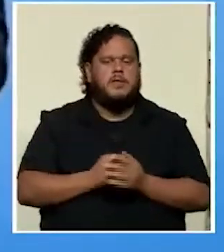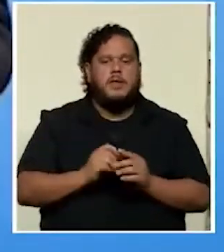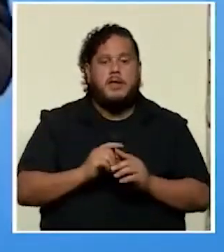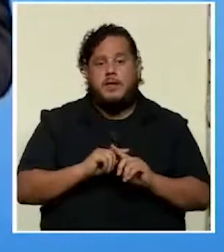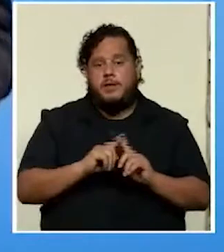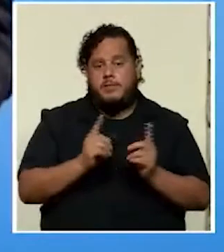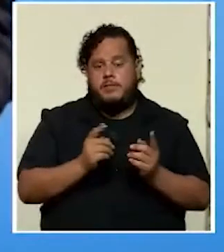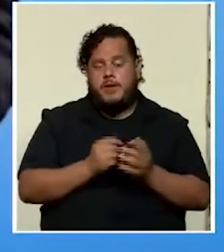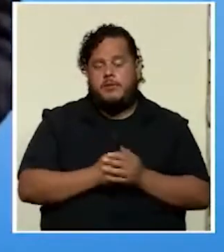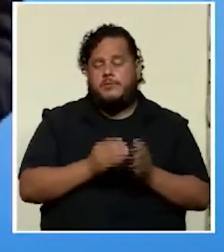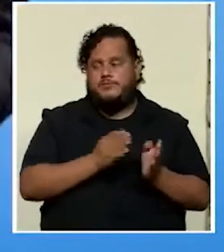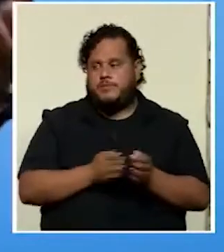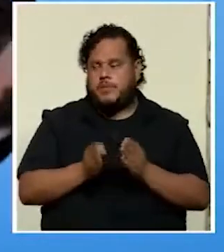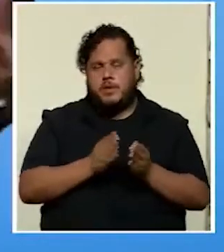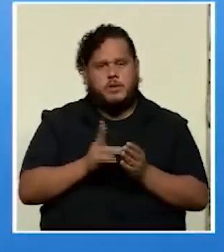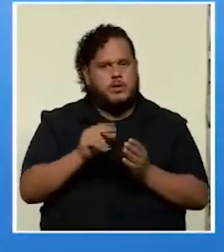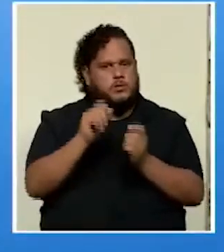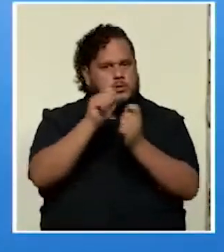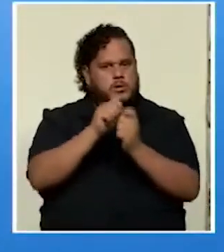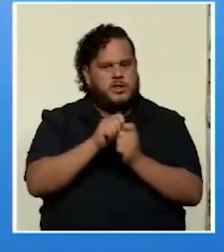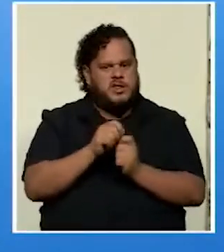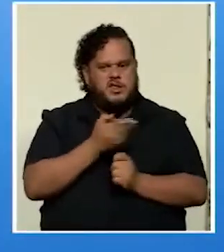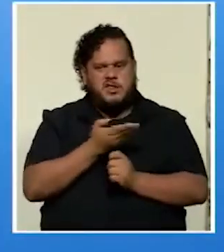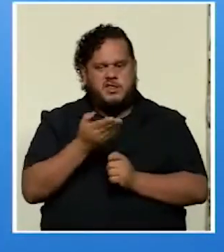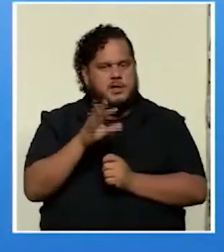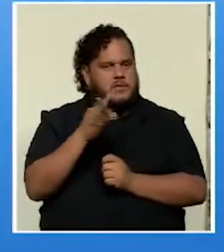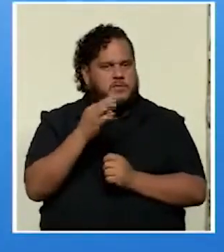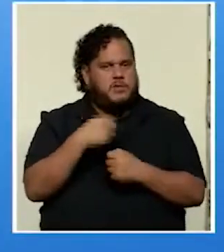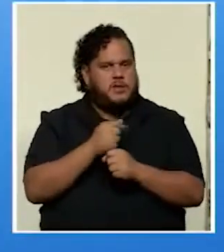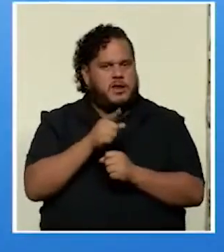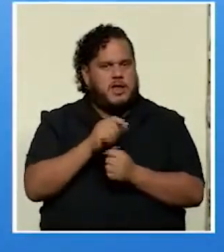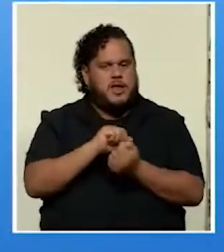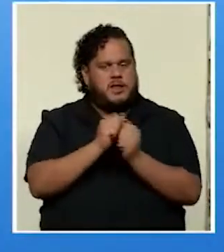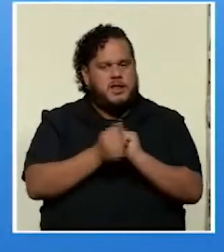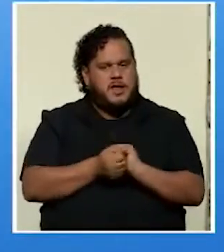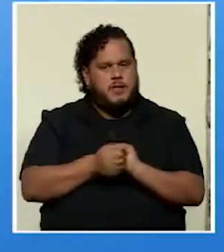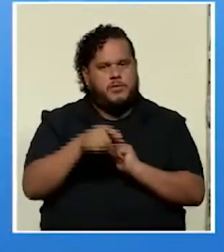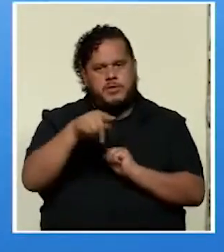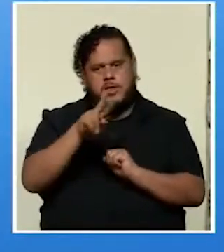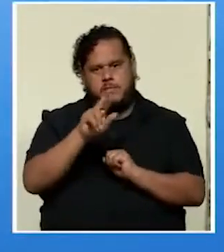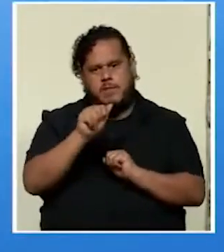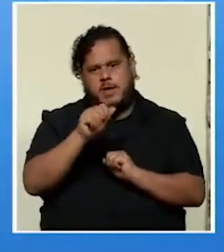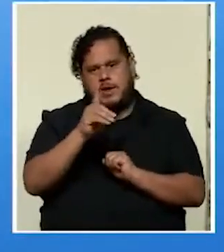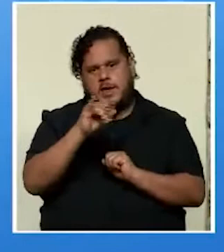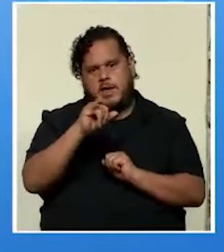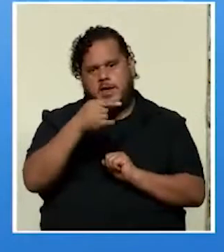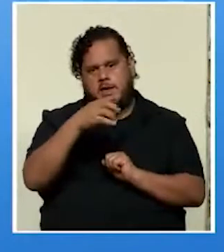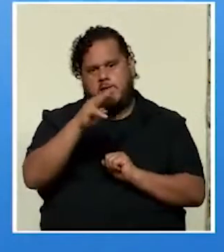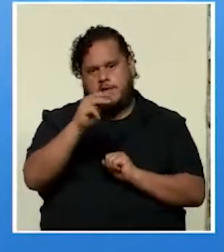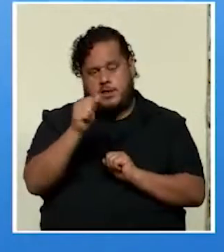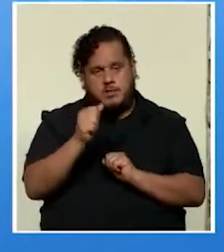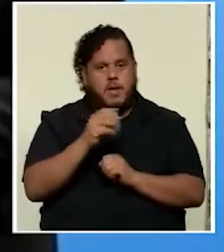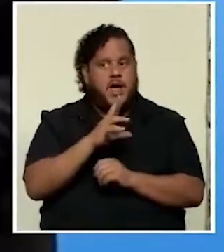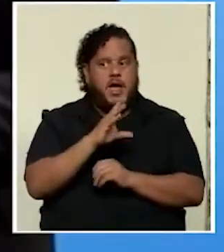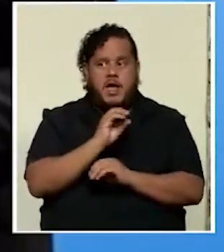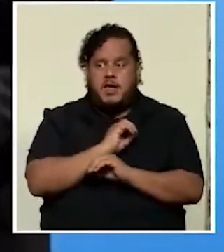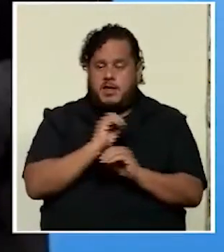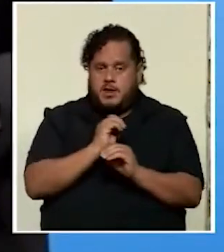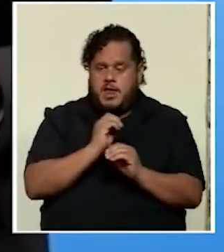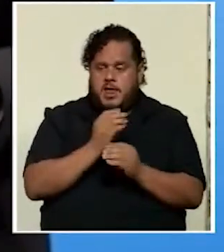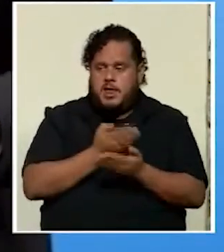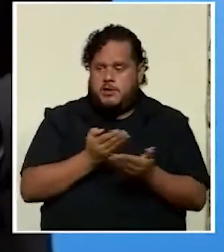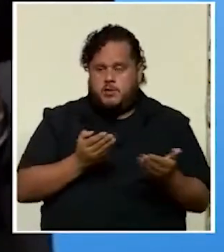embargo el plan no detalla de qué manera se haría ese cambio de paradigma ni con cuáles recursos humanos